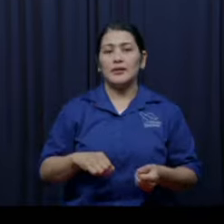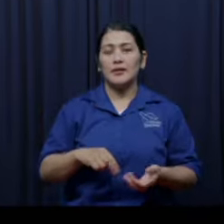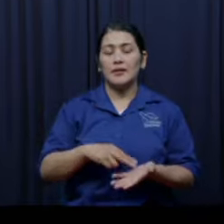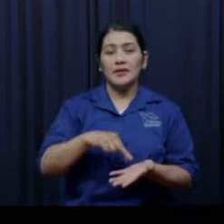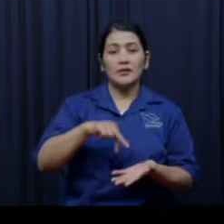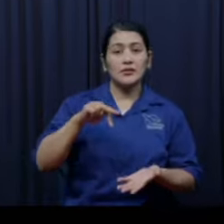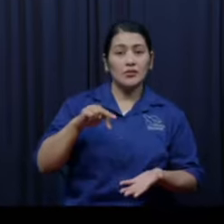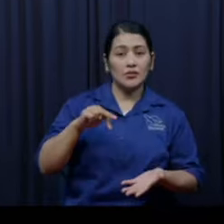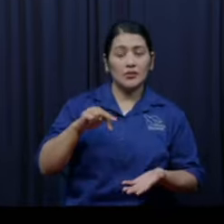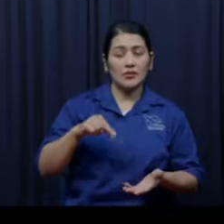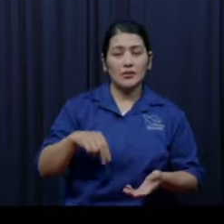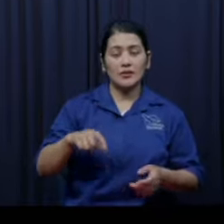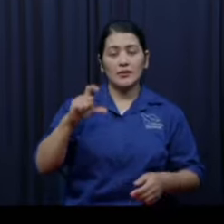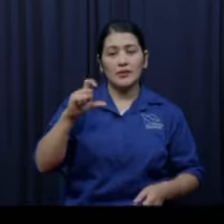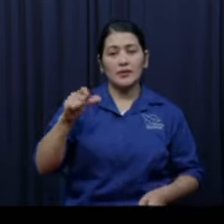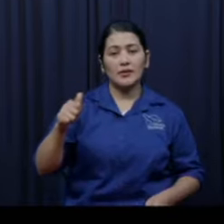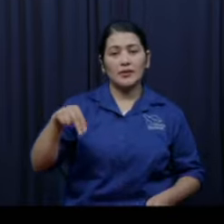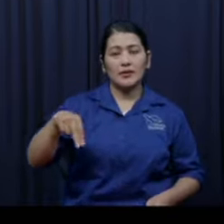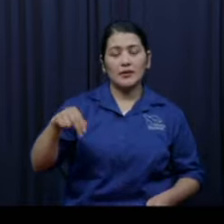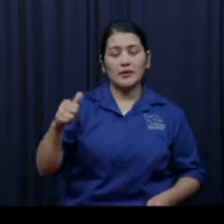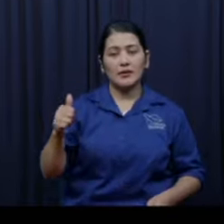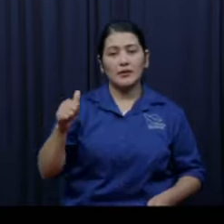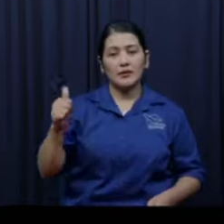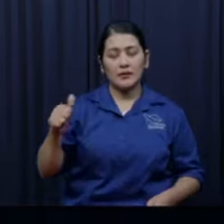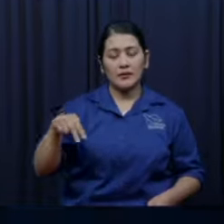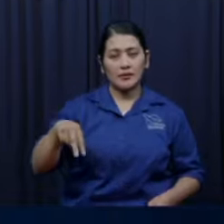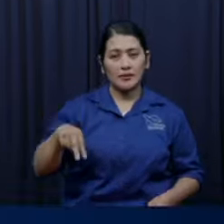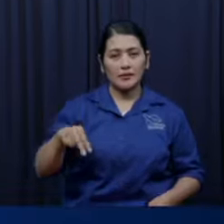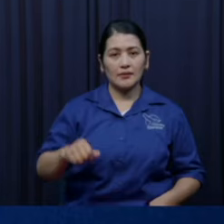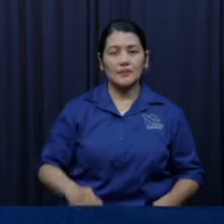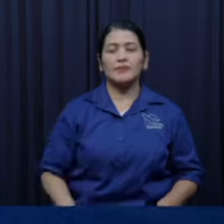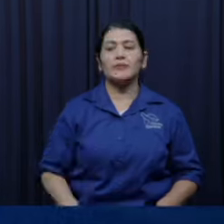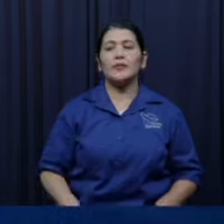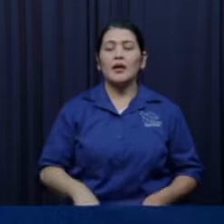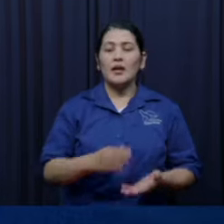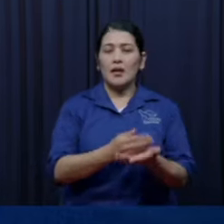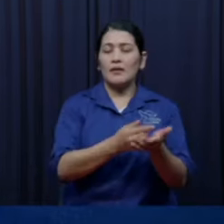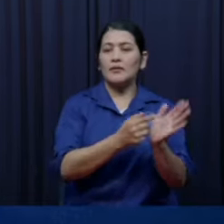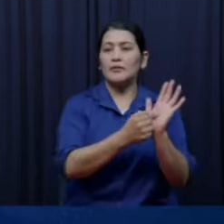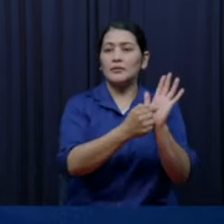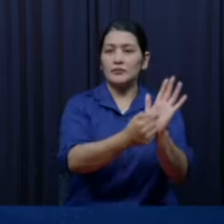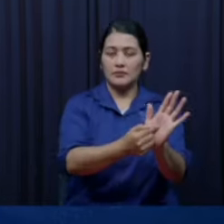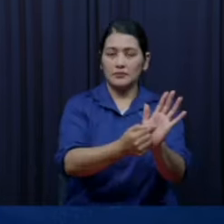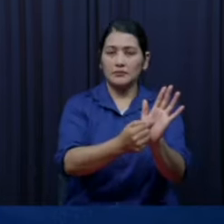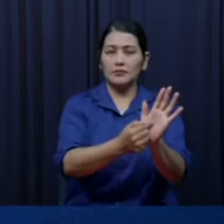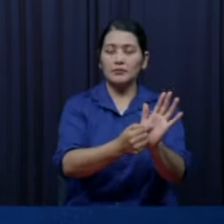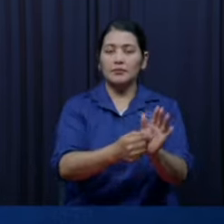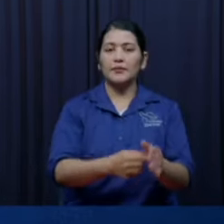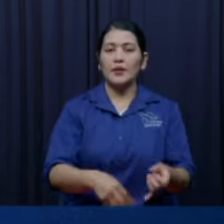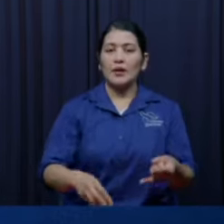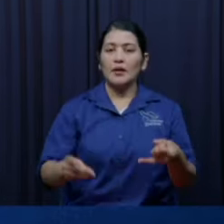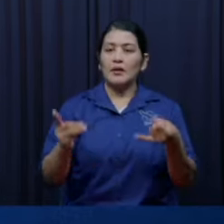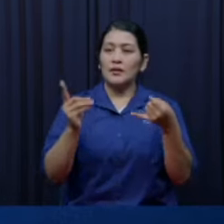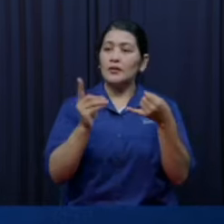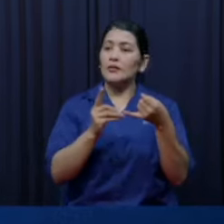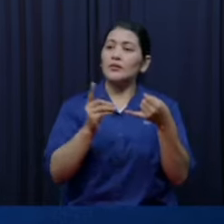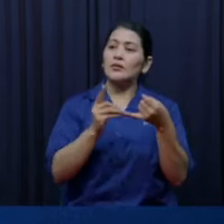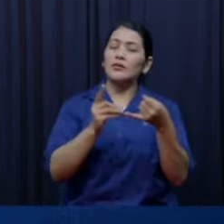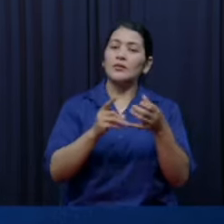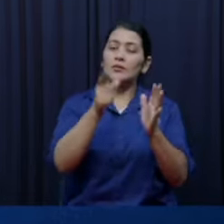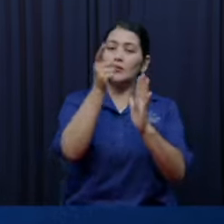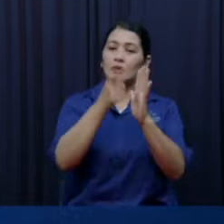orden. Primero vamos a ver los versículos y después se las voy a poner en orden. Cuando el Señor tu Dios, esto ya lo decía